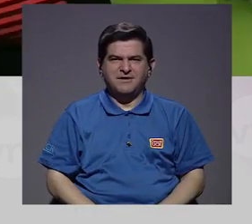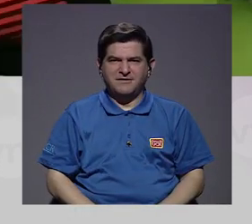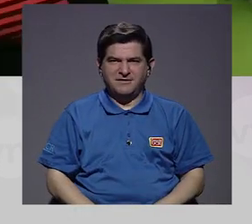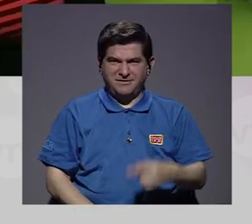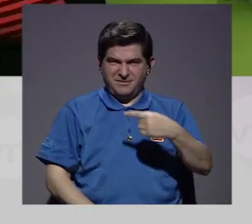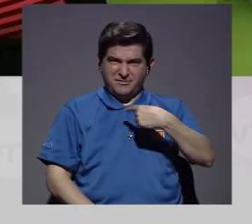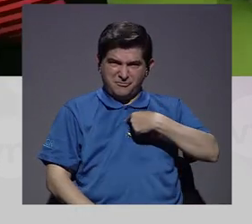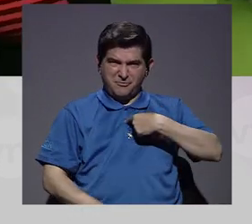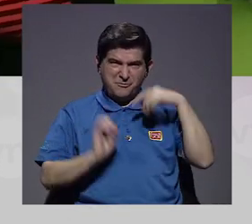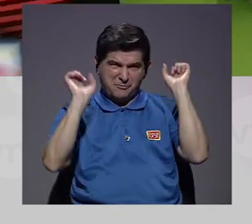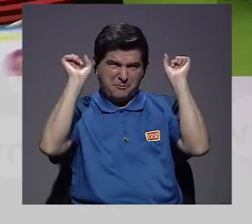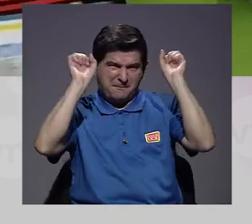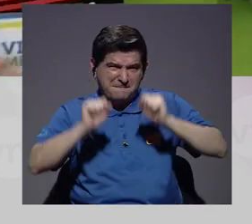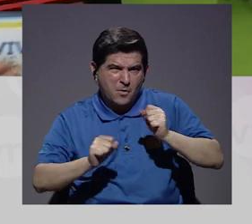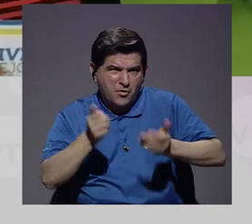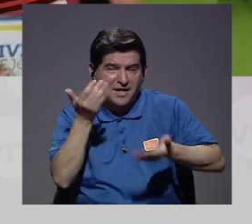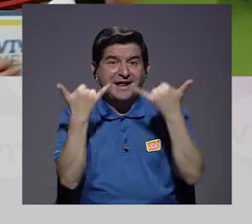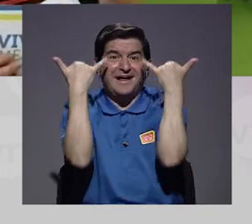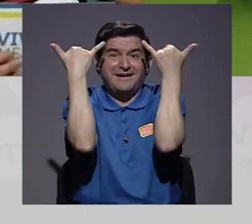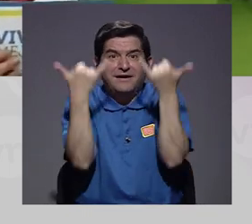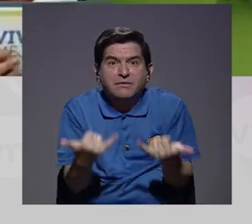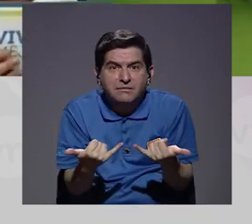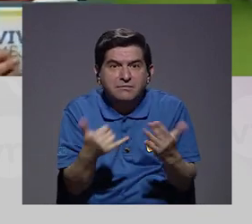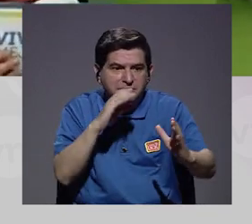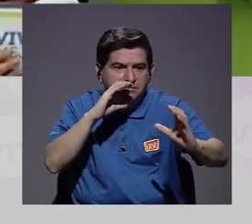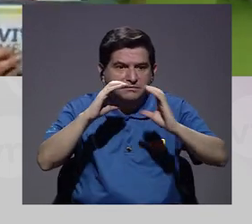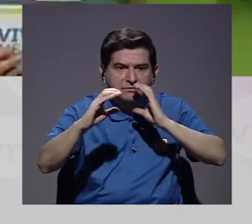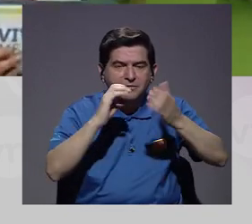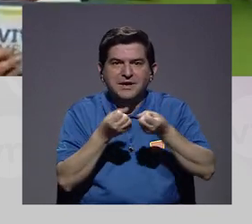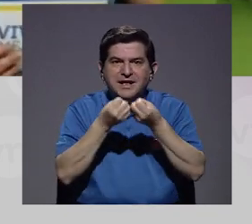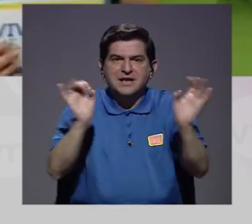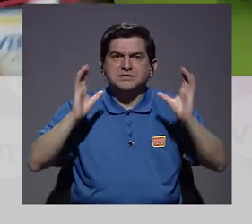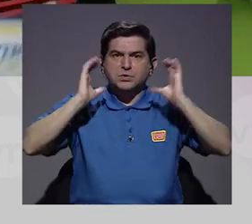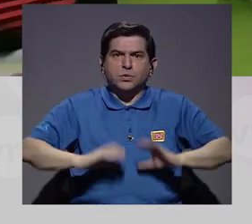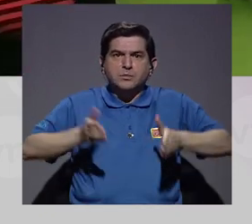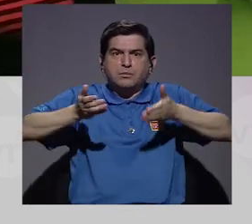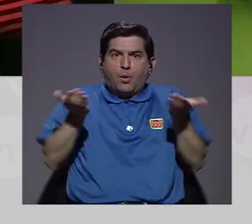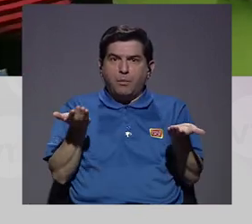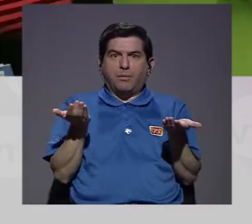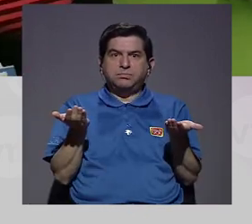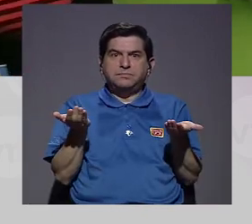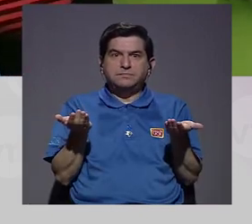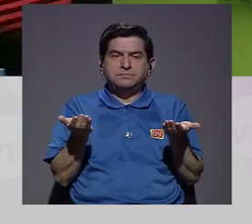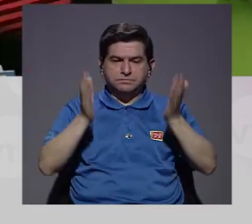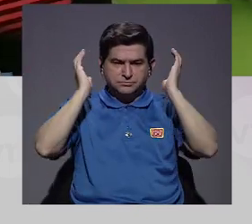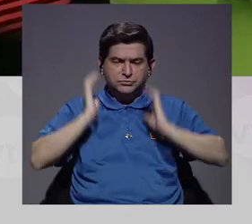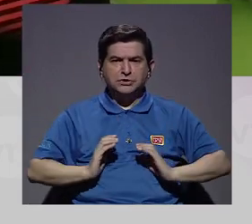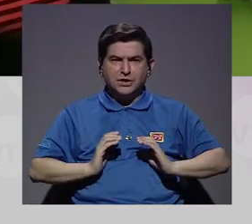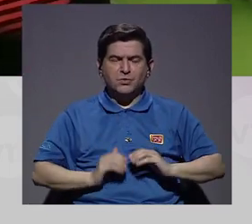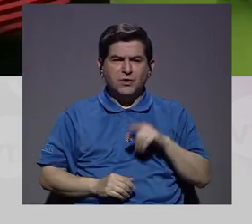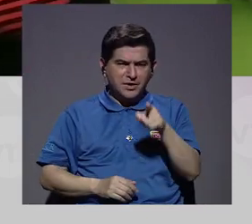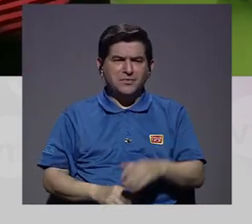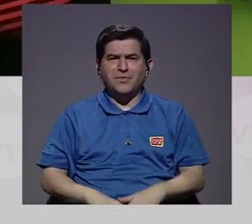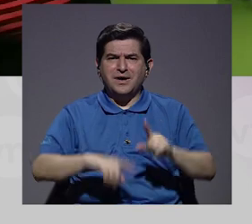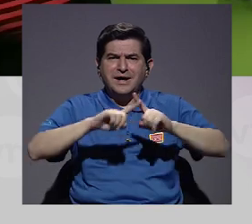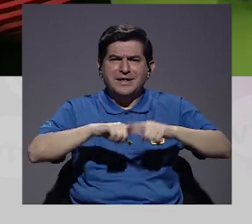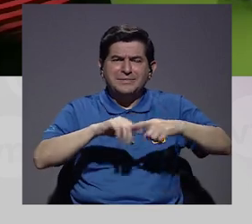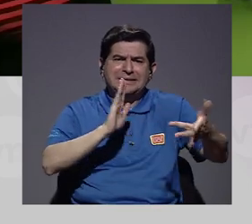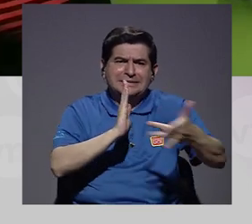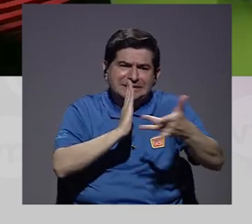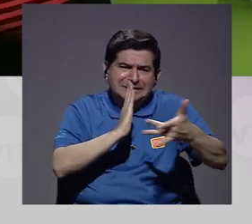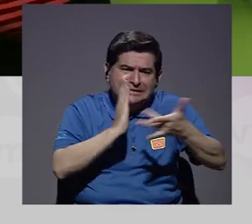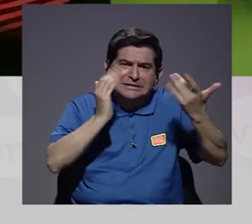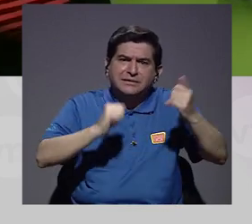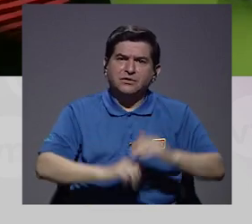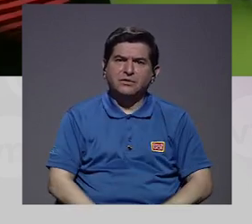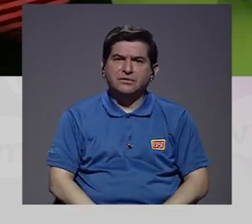podemos ahora comunicarnos en el cuerpo? Y el cuerpo está totalmente mediatizado, digamos, por lo